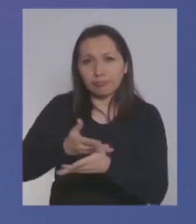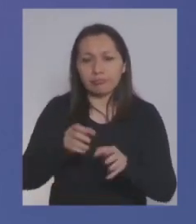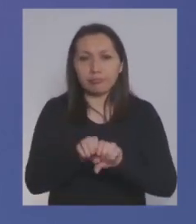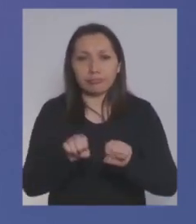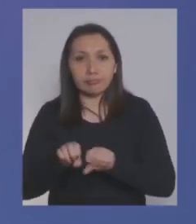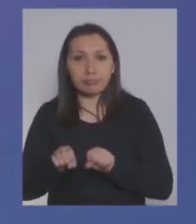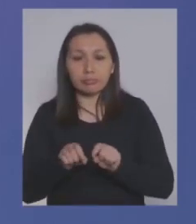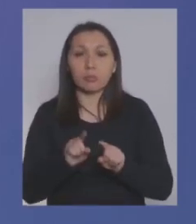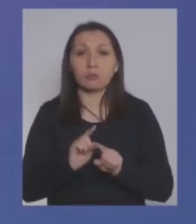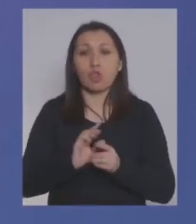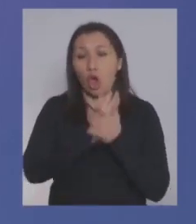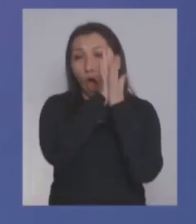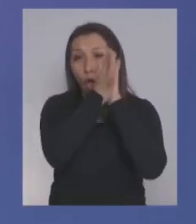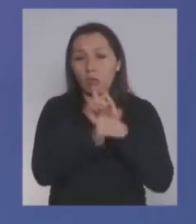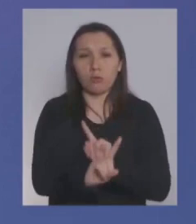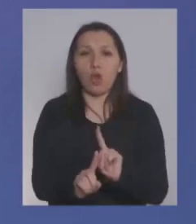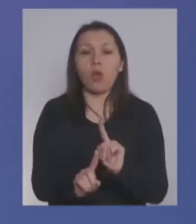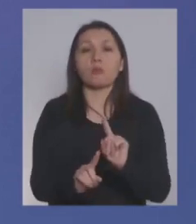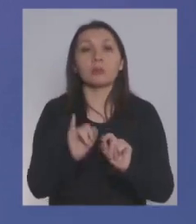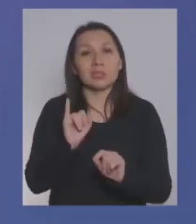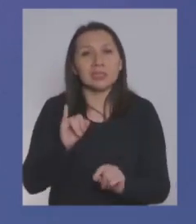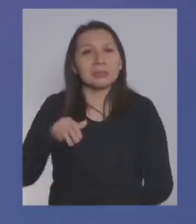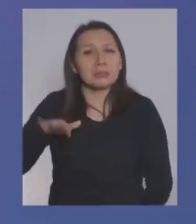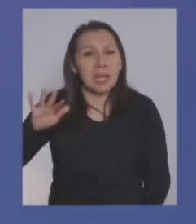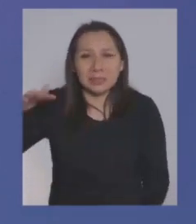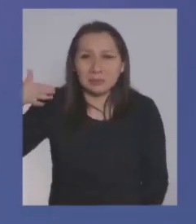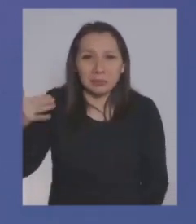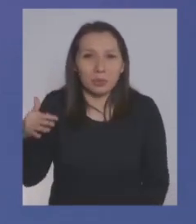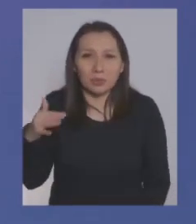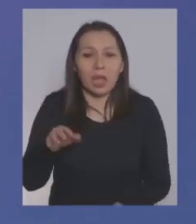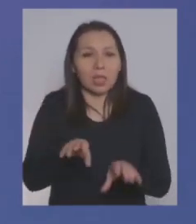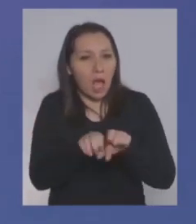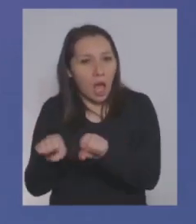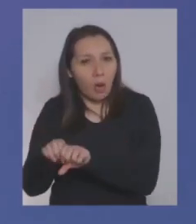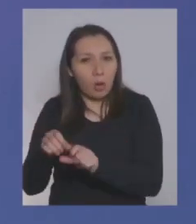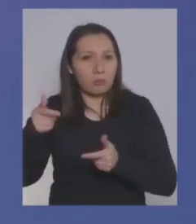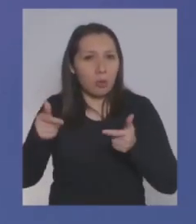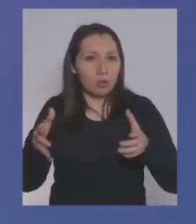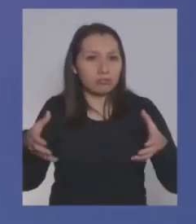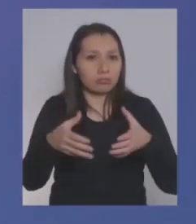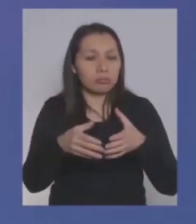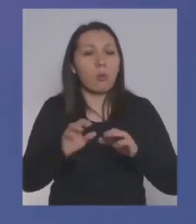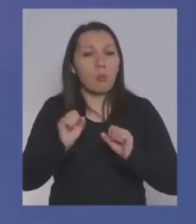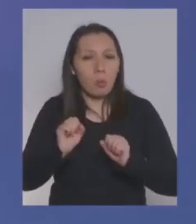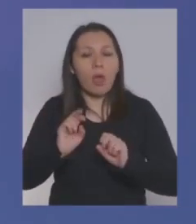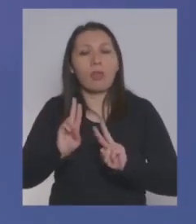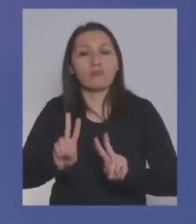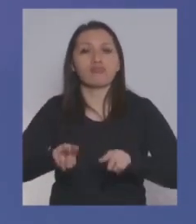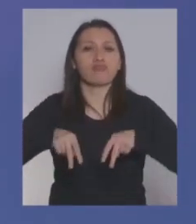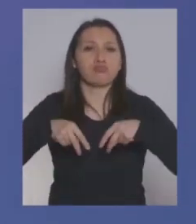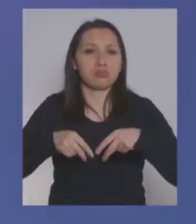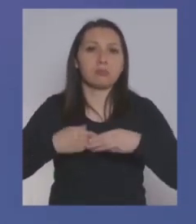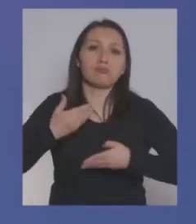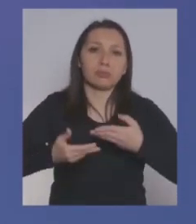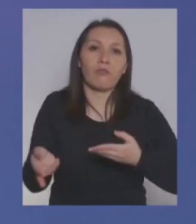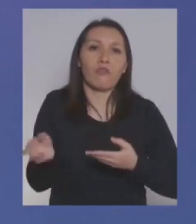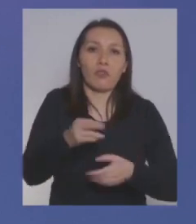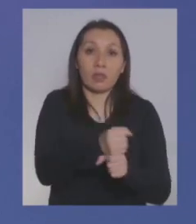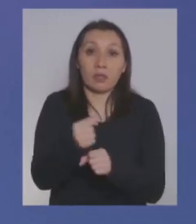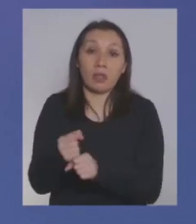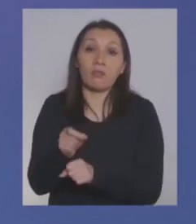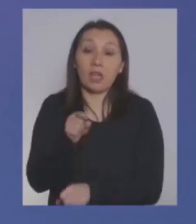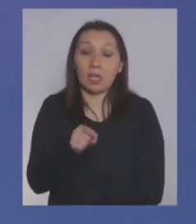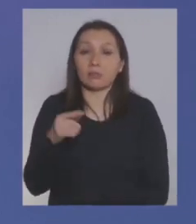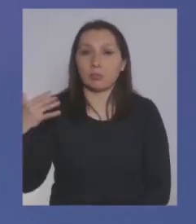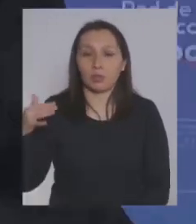acuerdo, no todas las cosas, pero sí las cuestiones fundamentales para que podamos volver a ponernos de pie y recuperar nuestro empleo. Creo que eso es lo